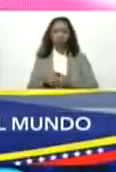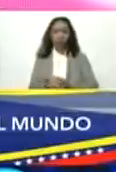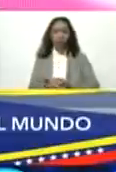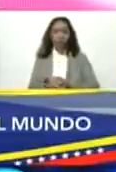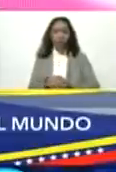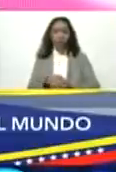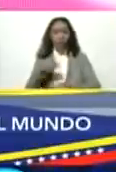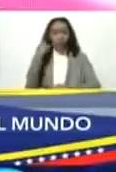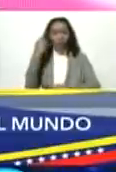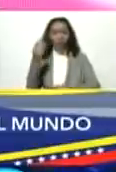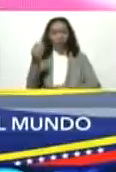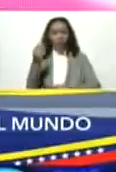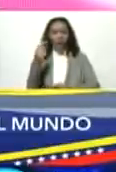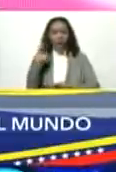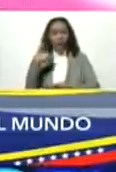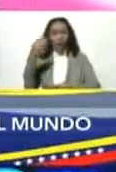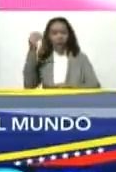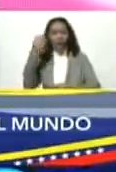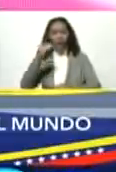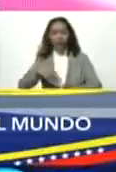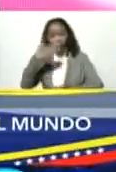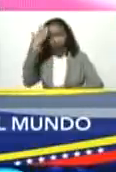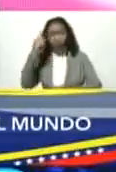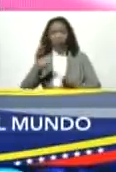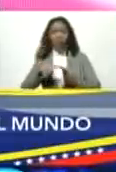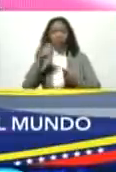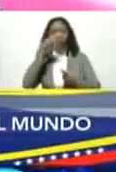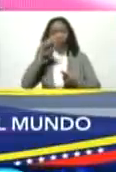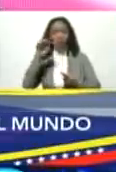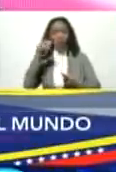aquí hay árabes italianos portugueses